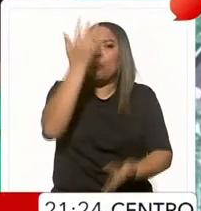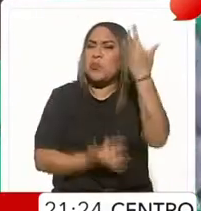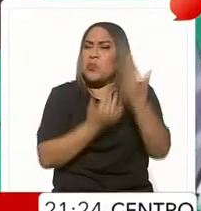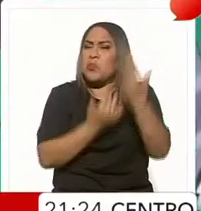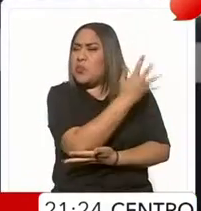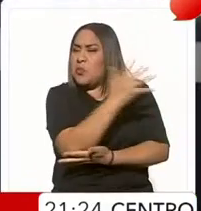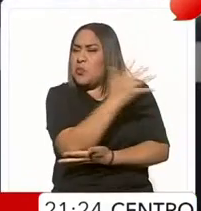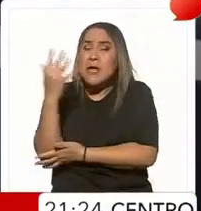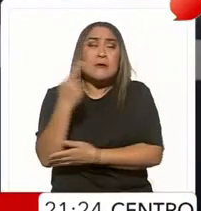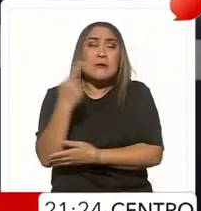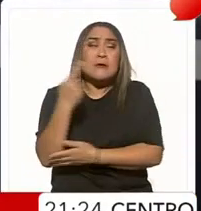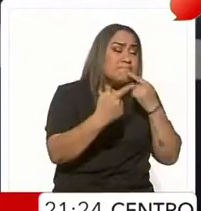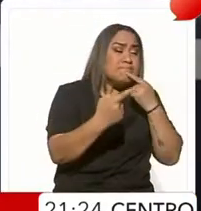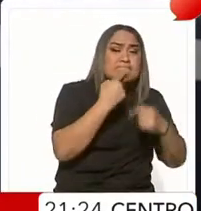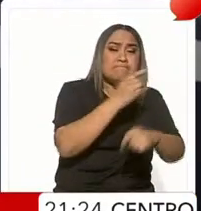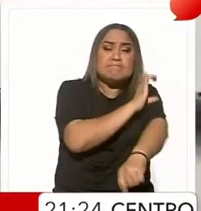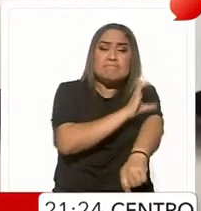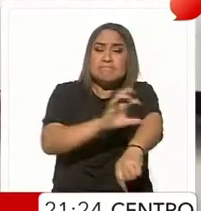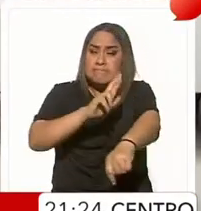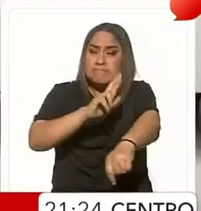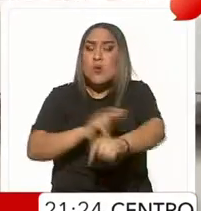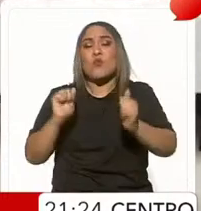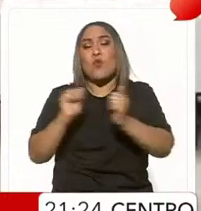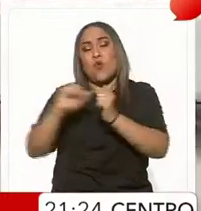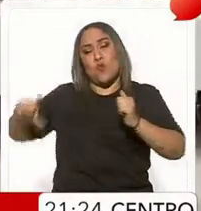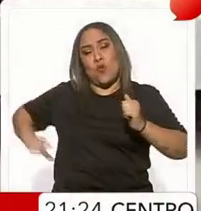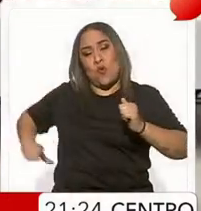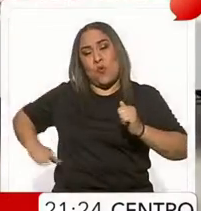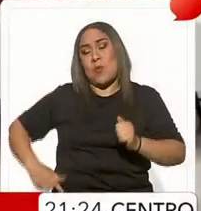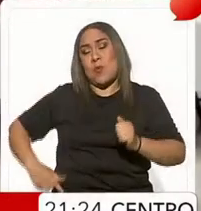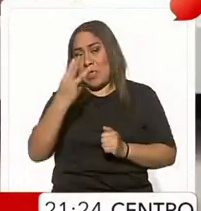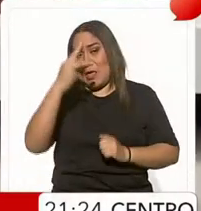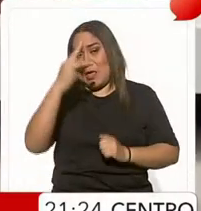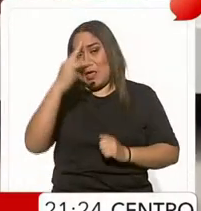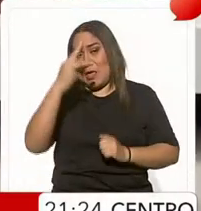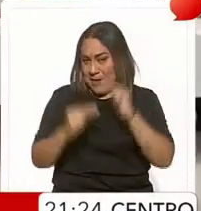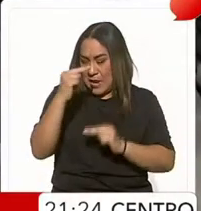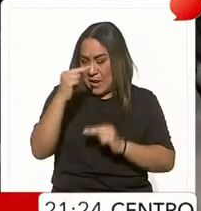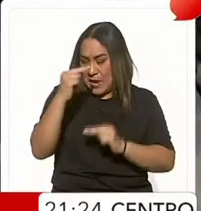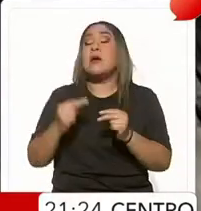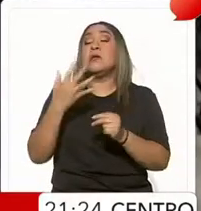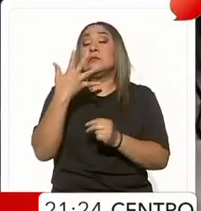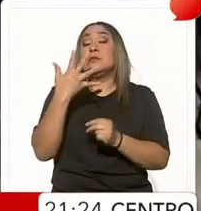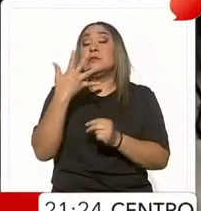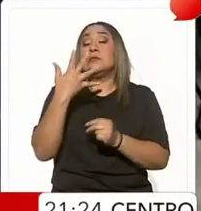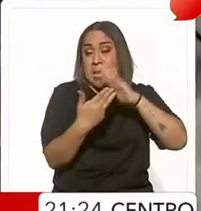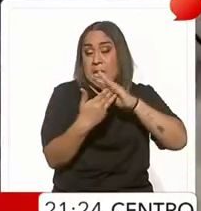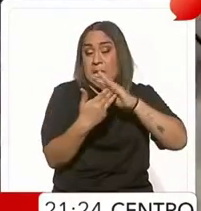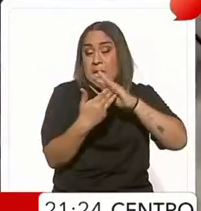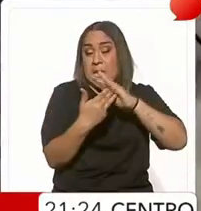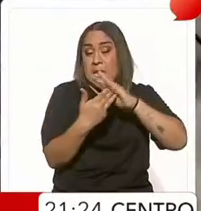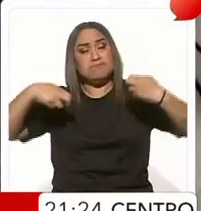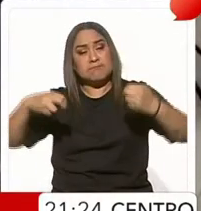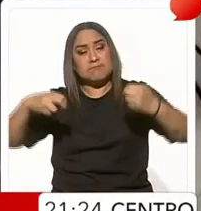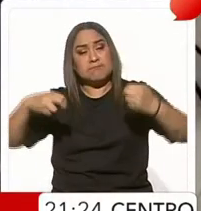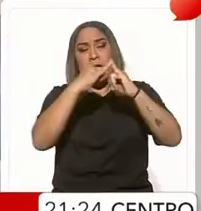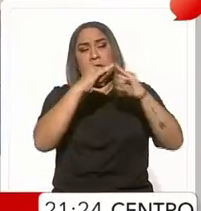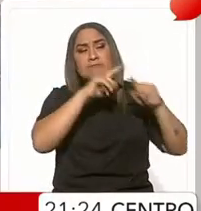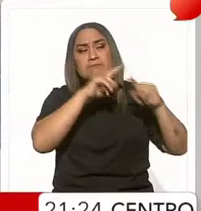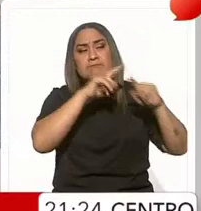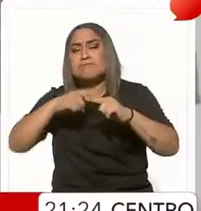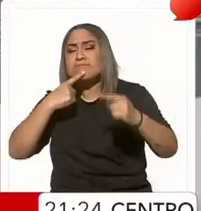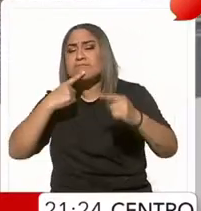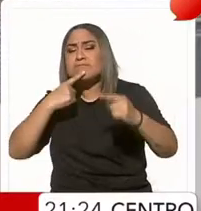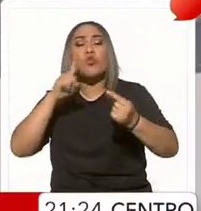con acciones coordinadas entre los tres niveles de gobierno, a través de cinco mesas interinstitucionales, instaladas en los